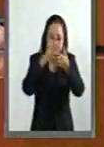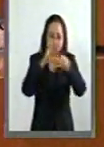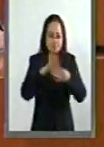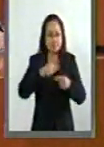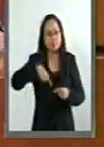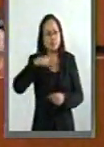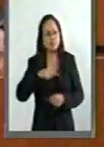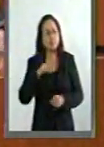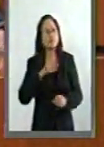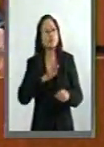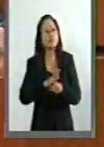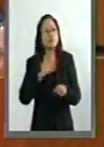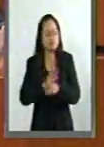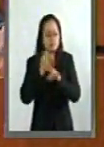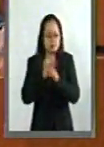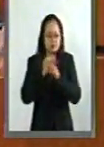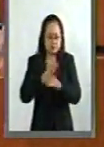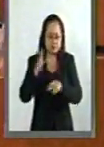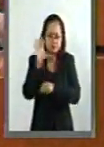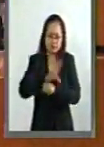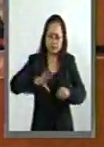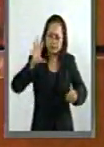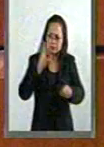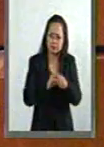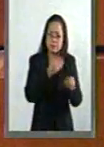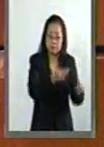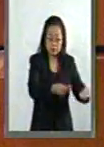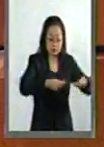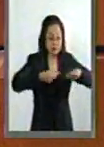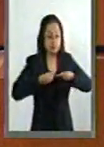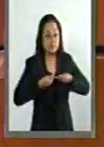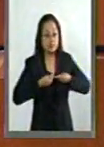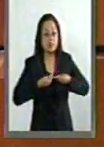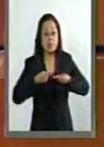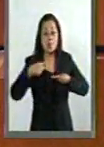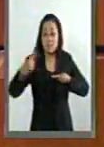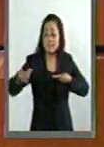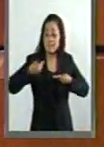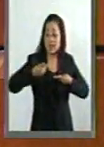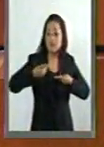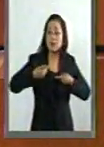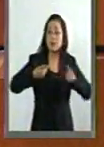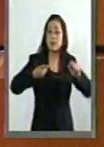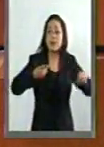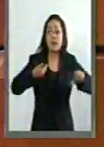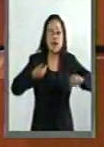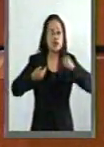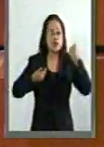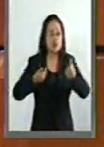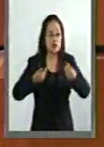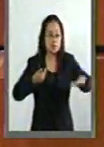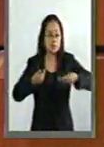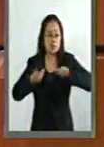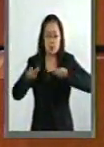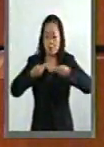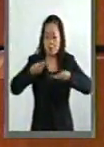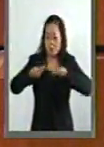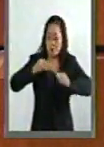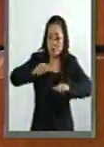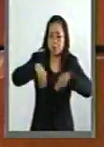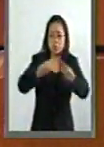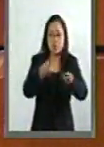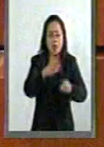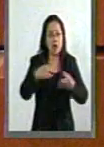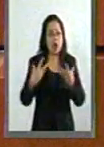subir toda la información que nos fue solicitada por parte de las organizaciones. Debo de reconocer que en este